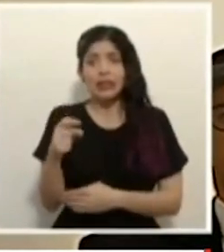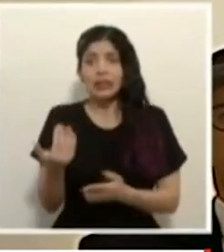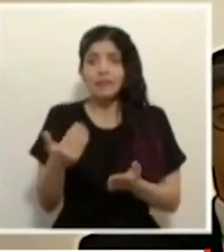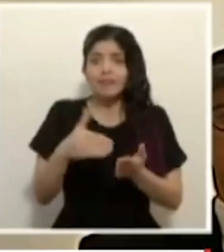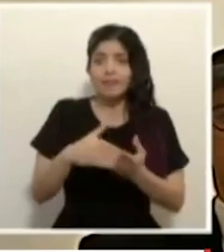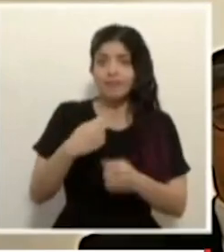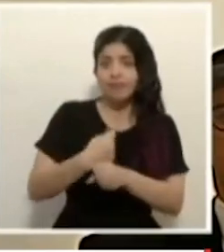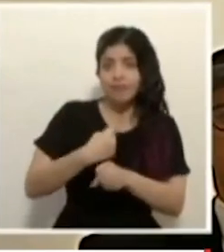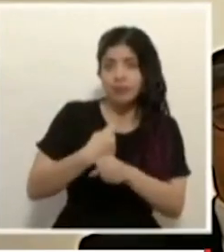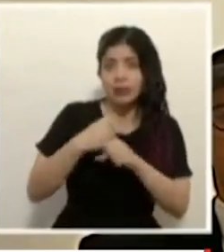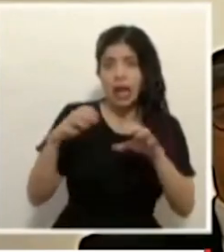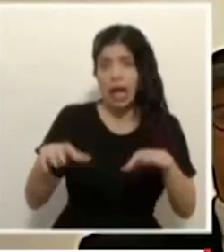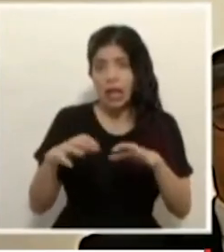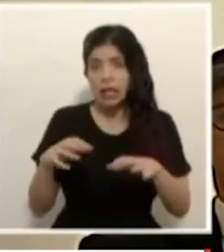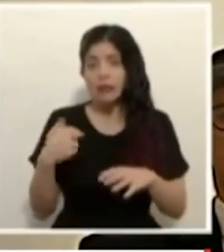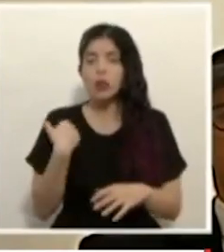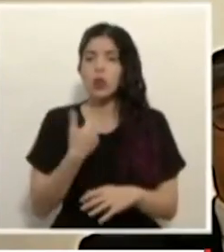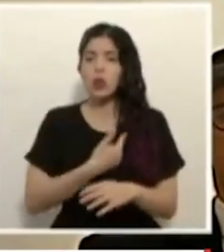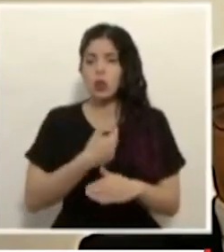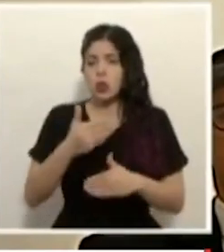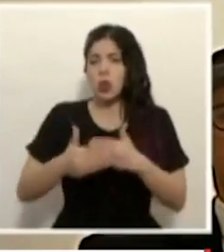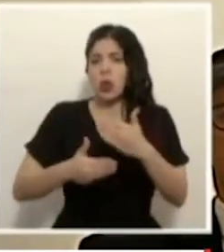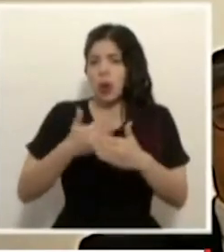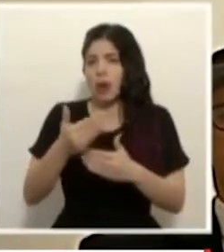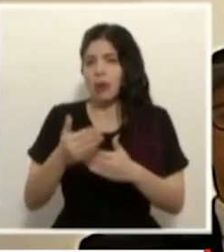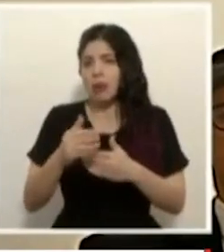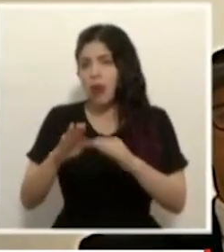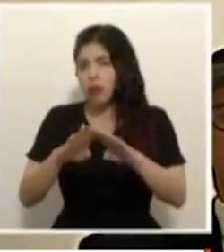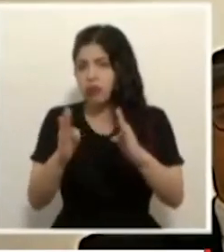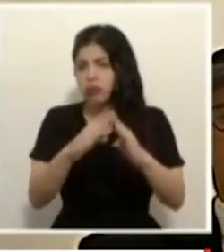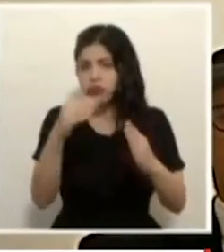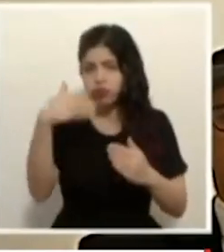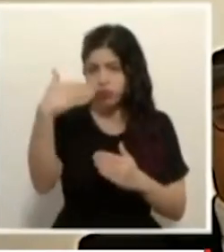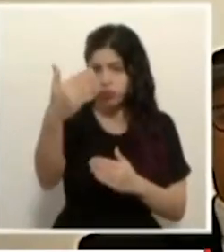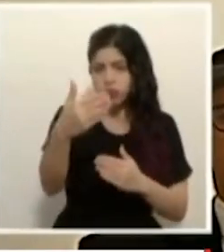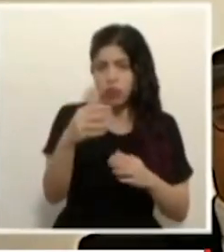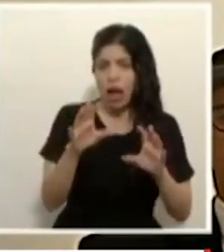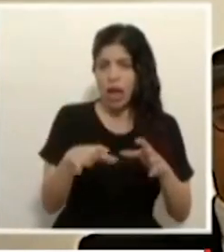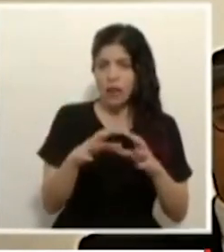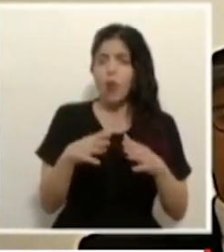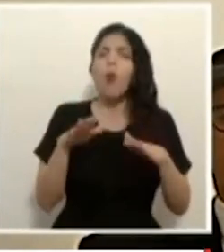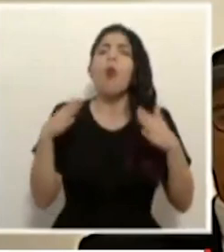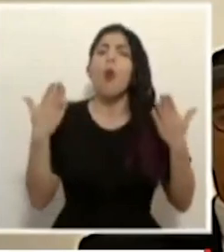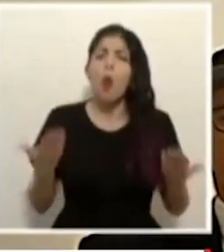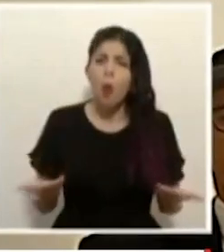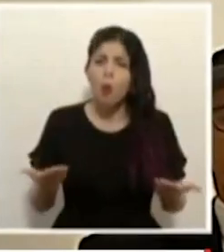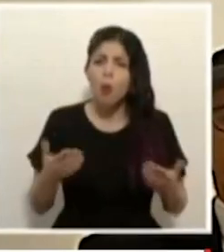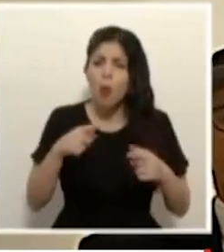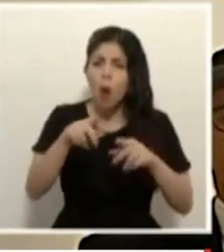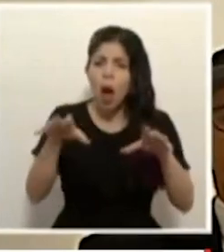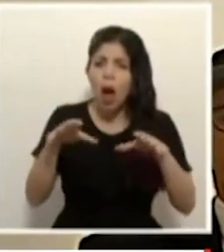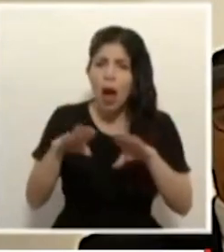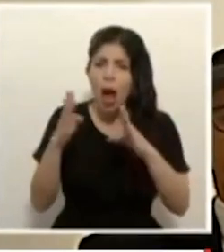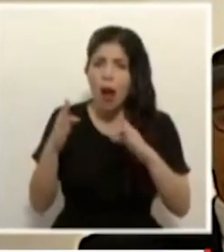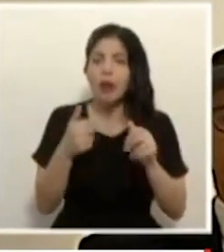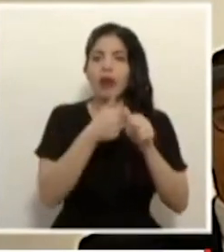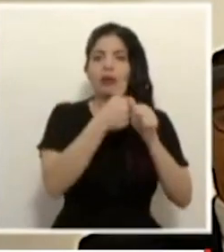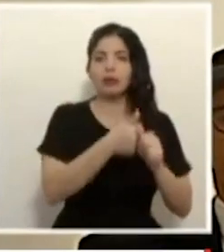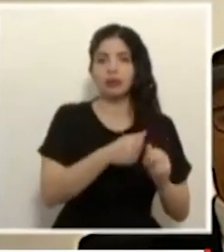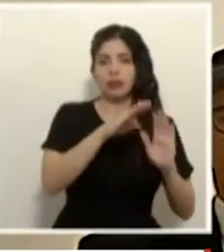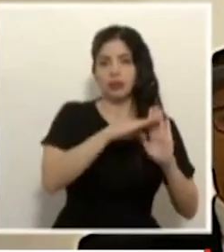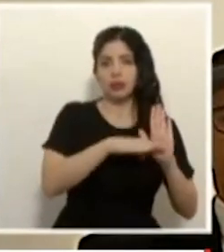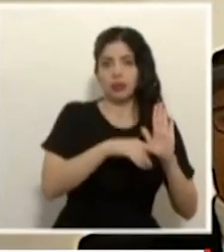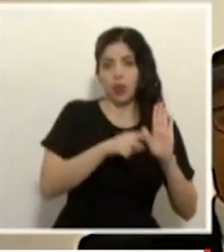y llegaremos a esos puntos de retomarlas con los protocolos, con las disposiciones.